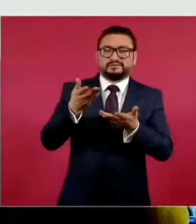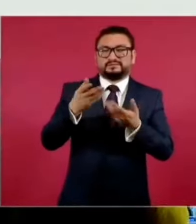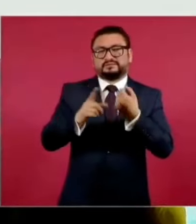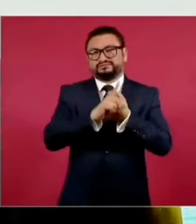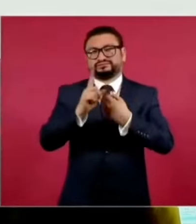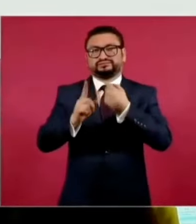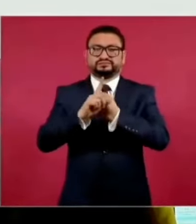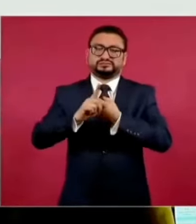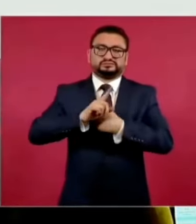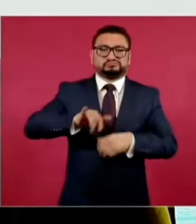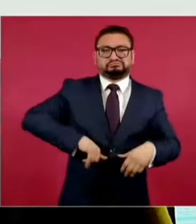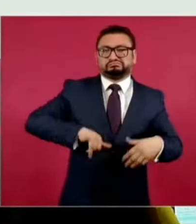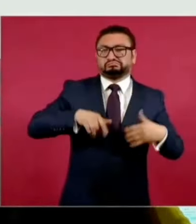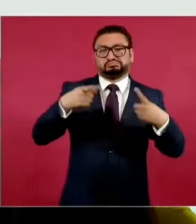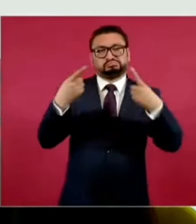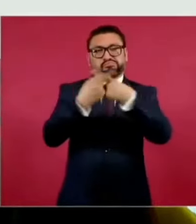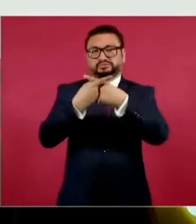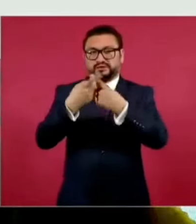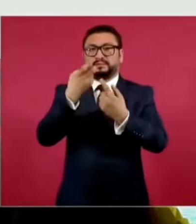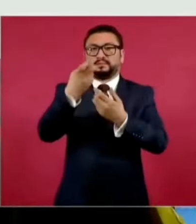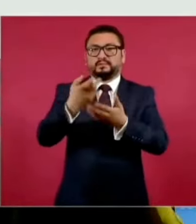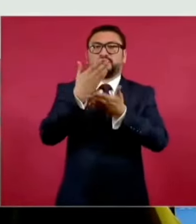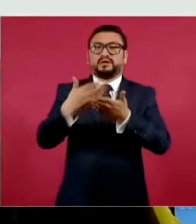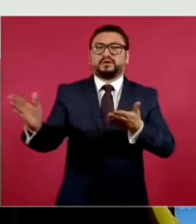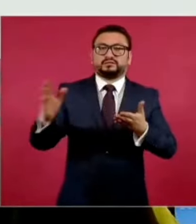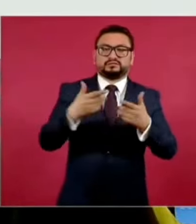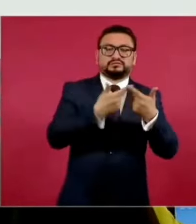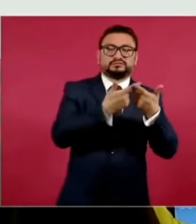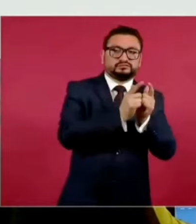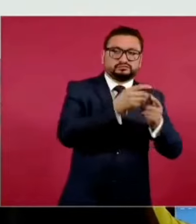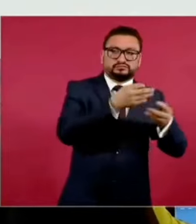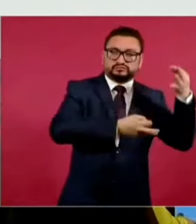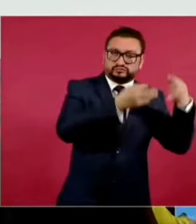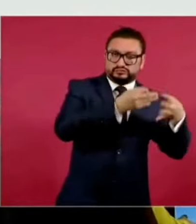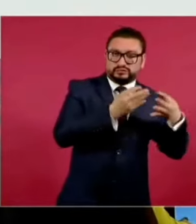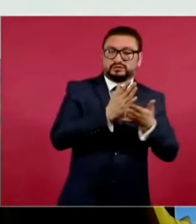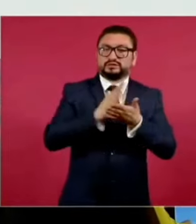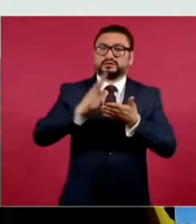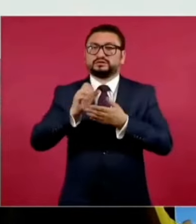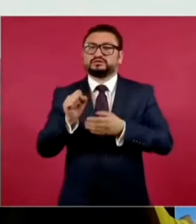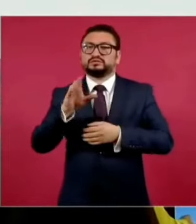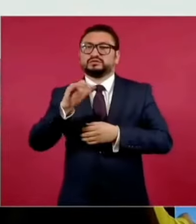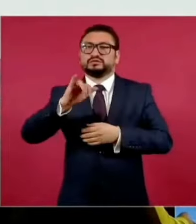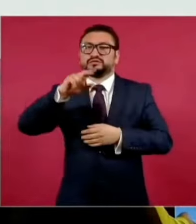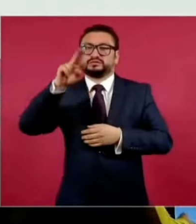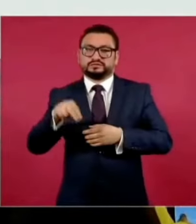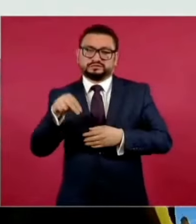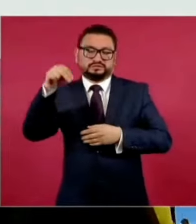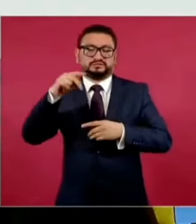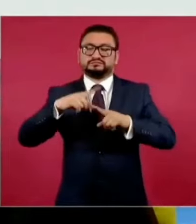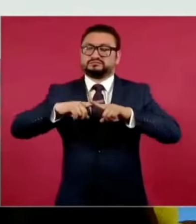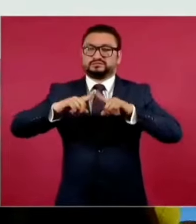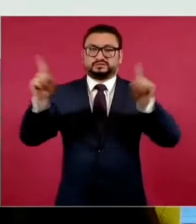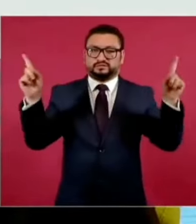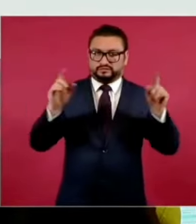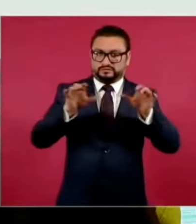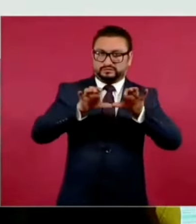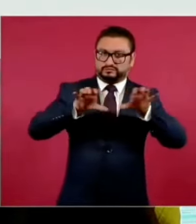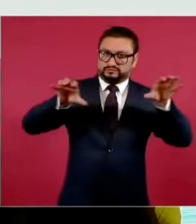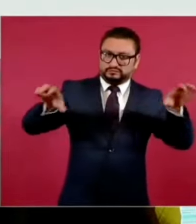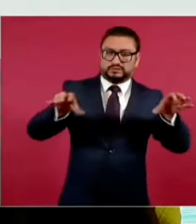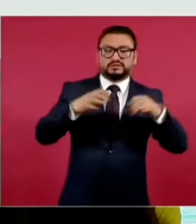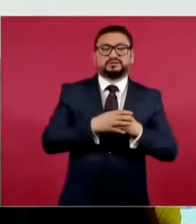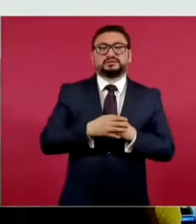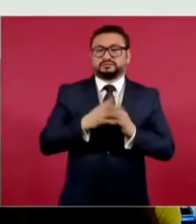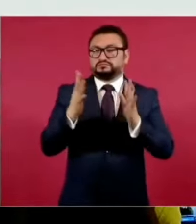conflictos de interés. Por ello, va a tener autonomía. La Suprema Corte no va a participar en el Tribunal de Disciplina y tampoco va